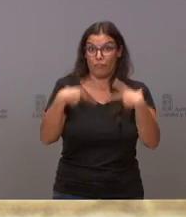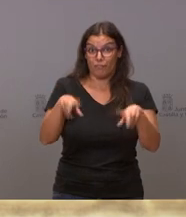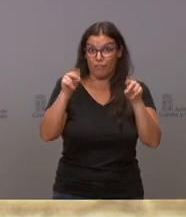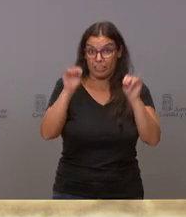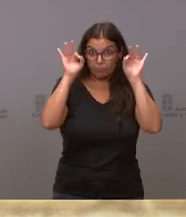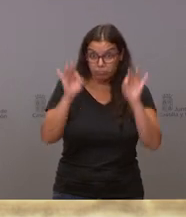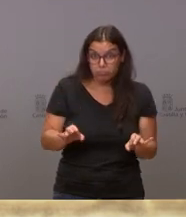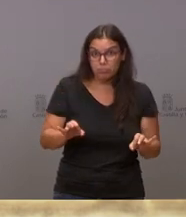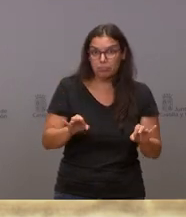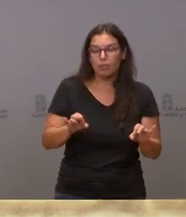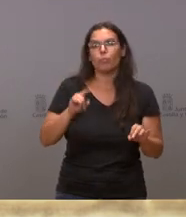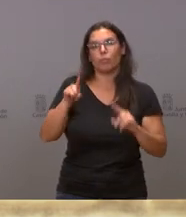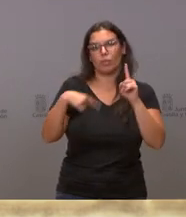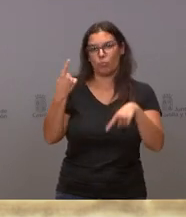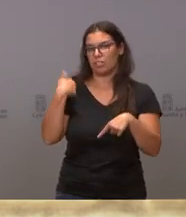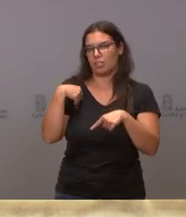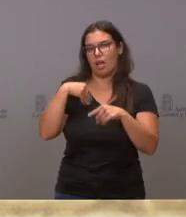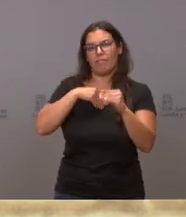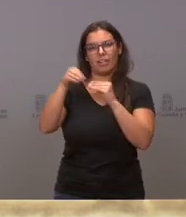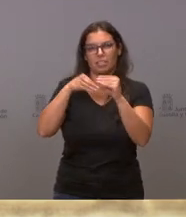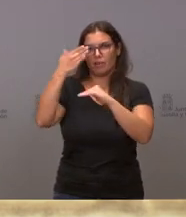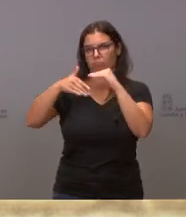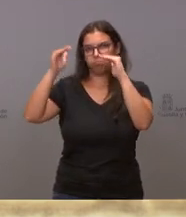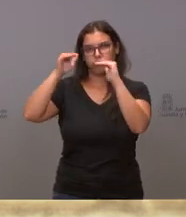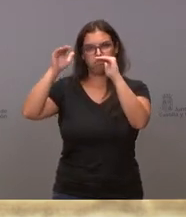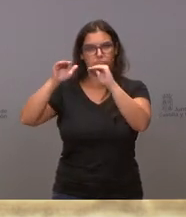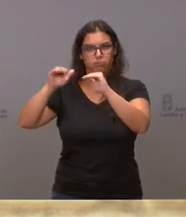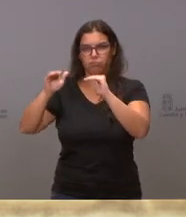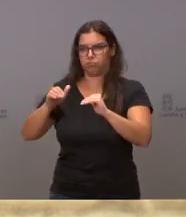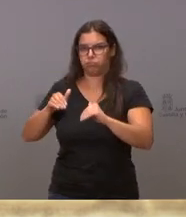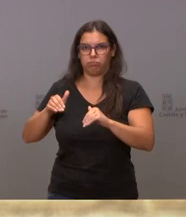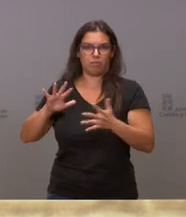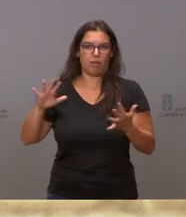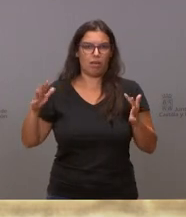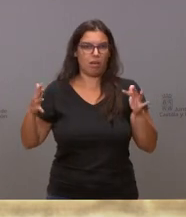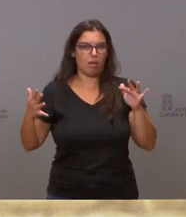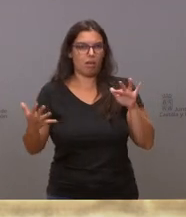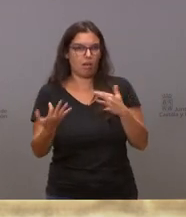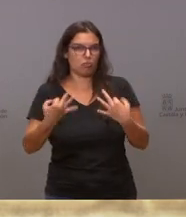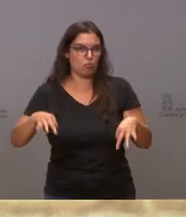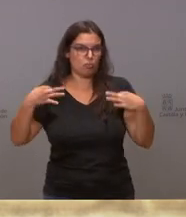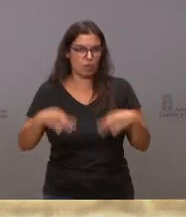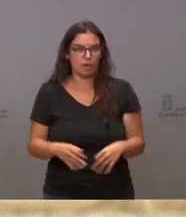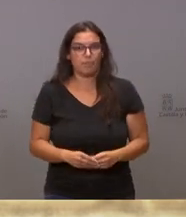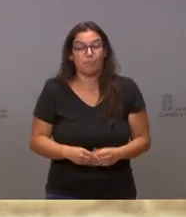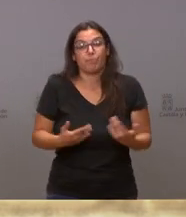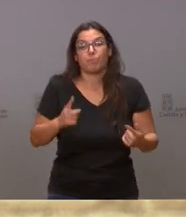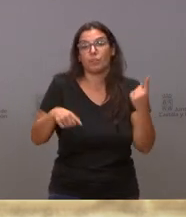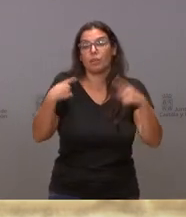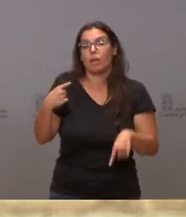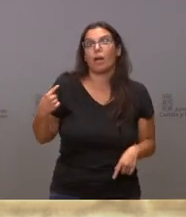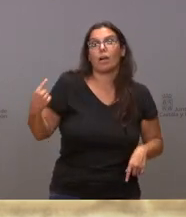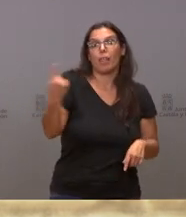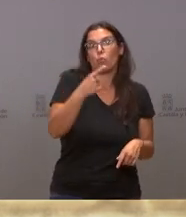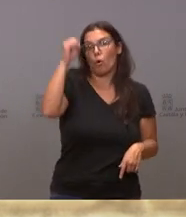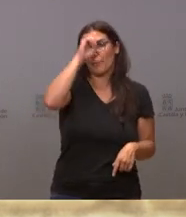desde luego, iremos relajando las restricciones que, bueno, pues mire, cada uno podrá tener su